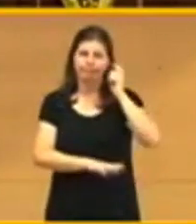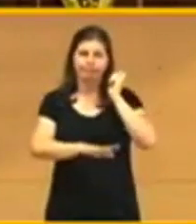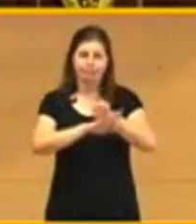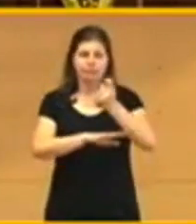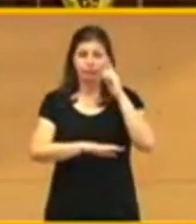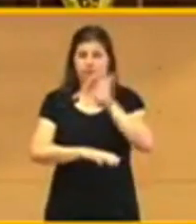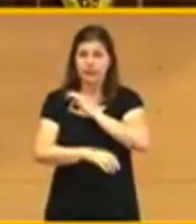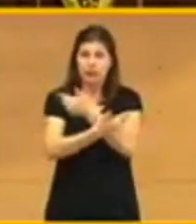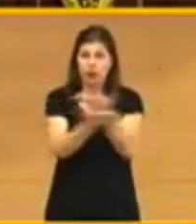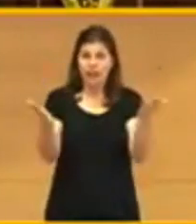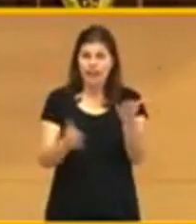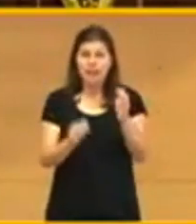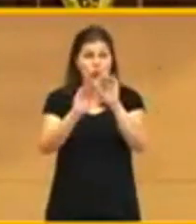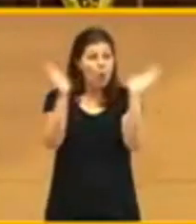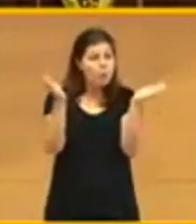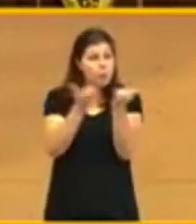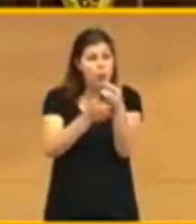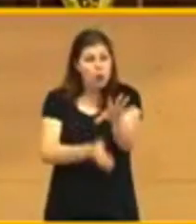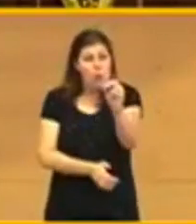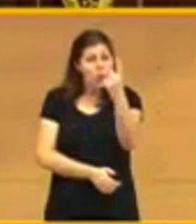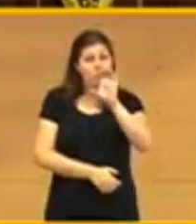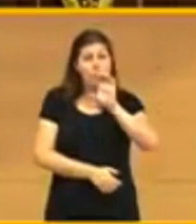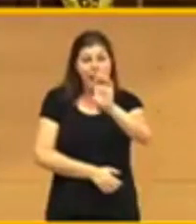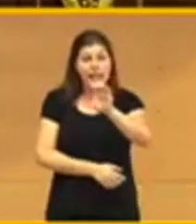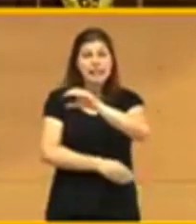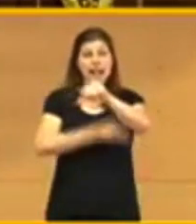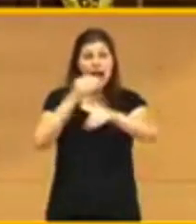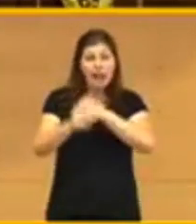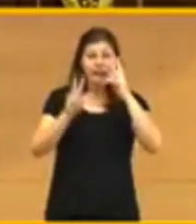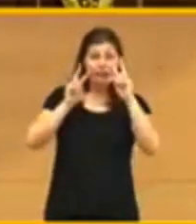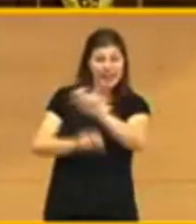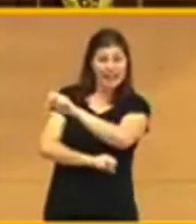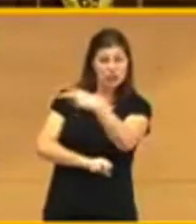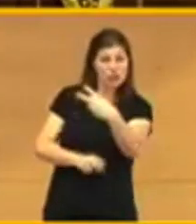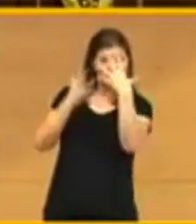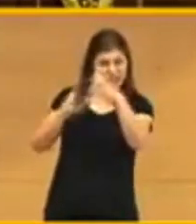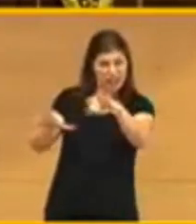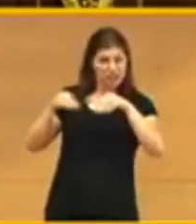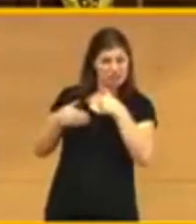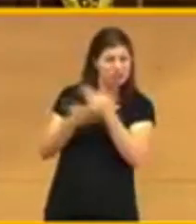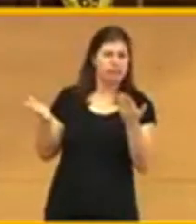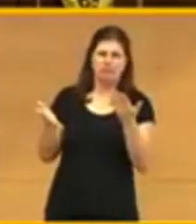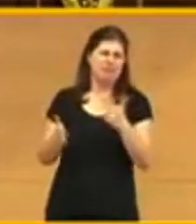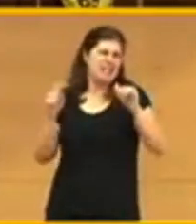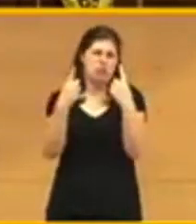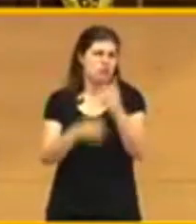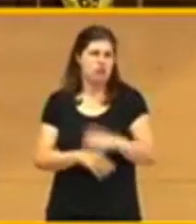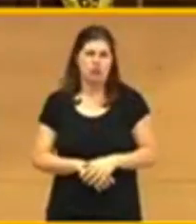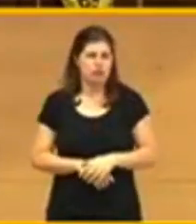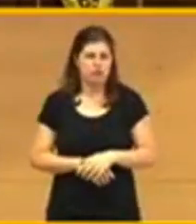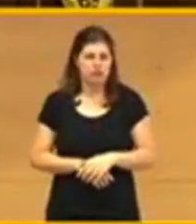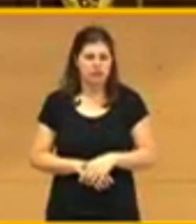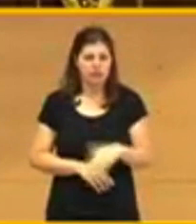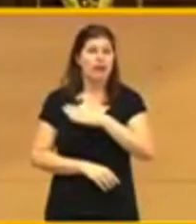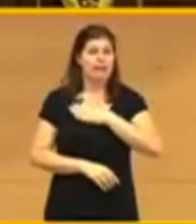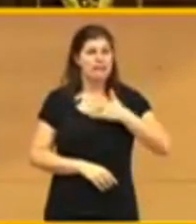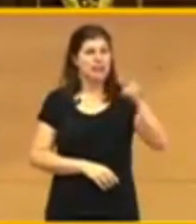mundo que se haya tomado mínimamente en serio lo que vivimos el pasado 1 de octubre. Quiero subrayar que el Estado